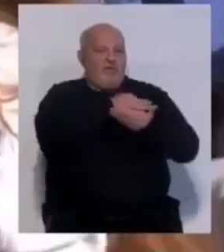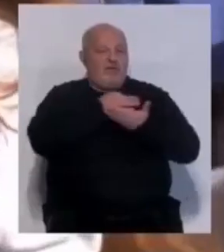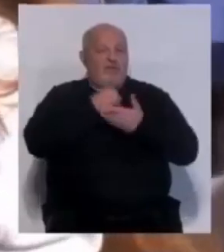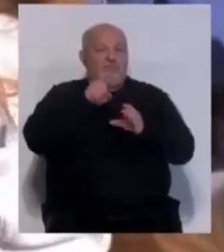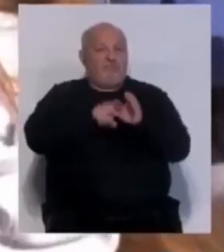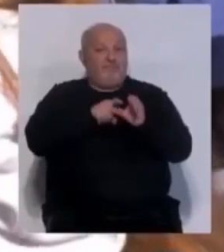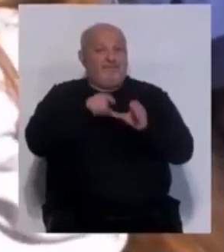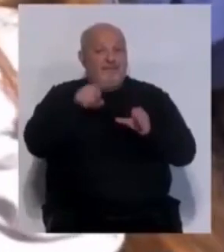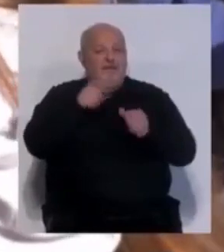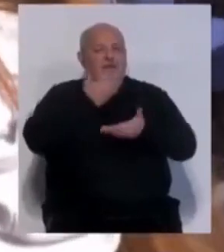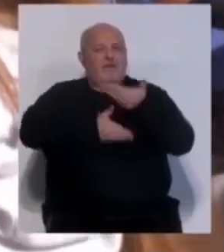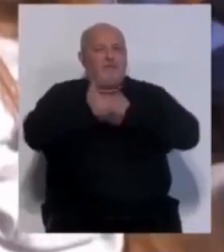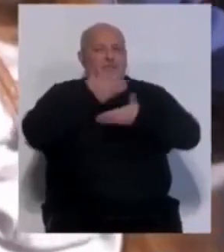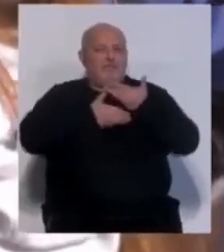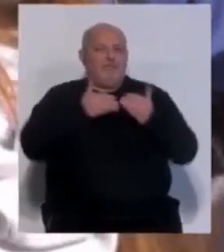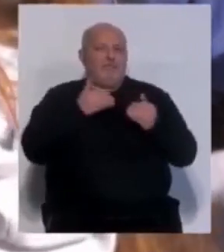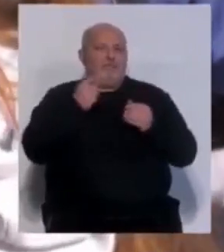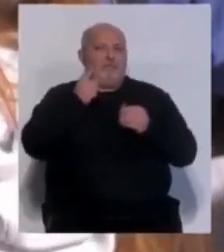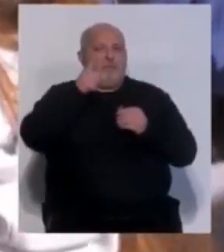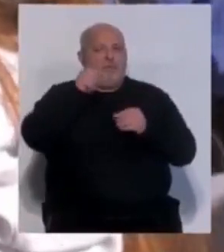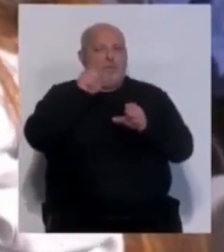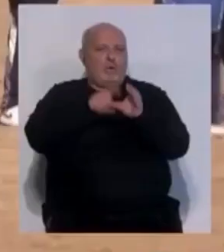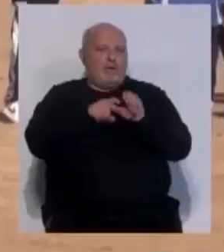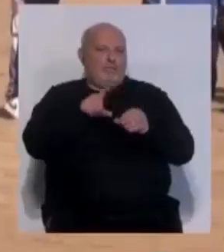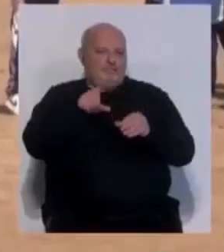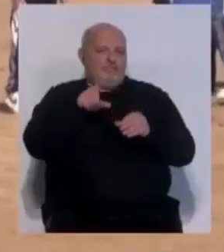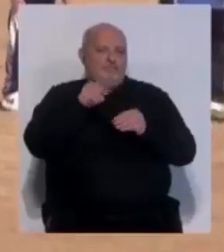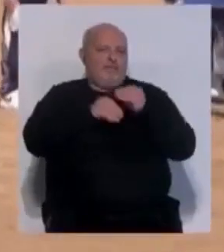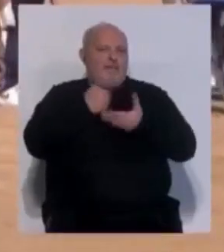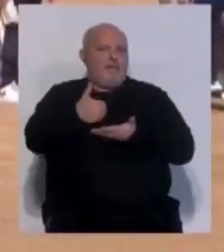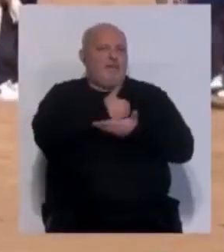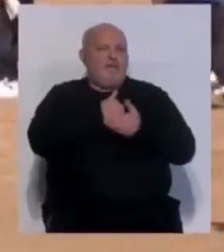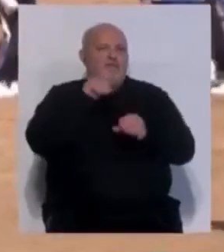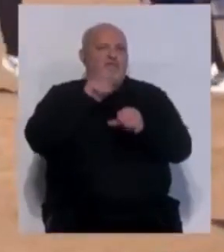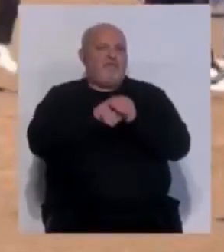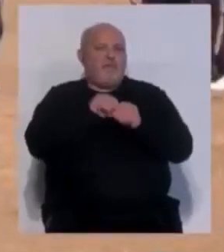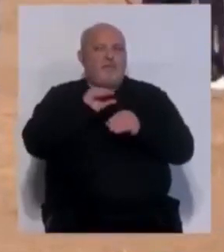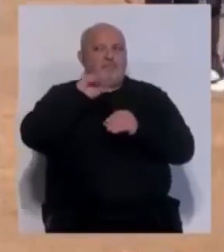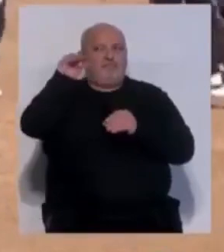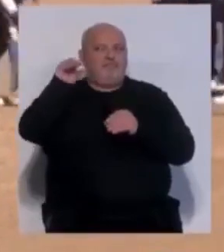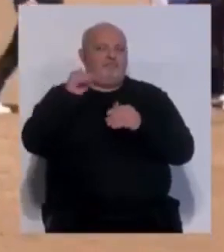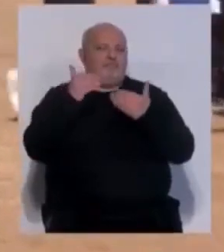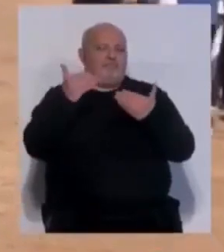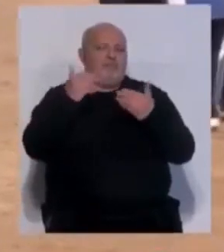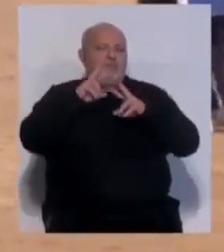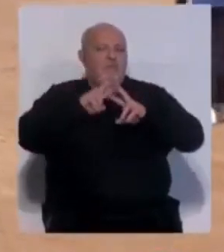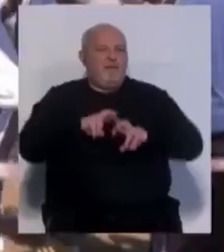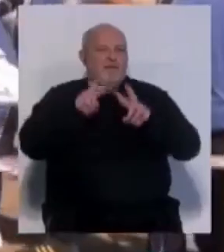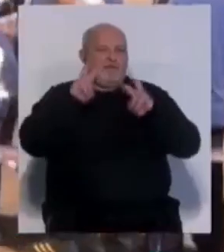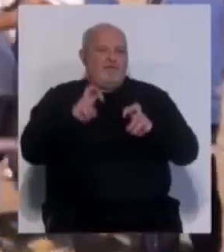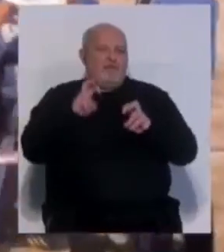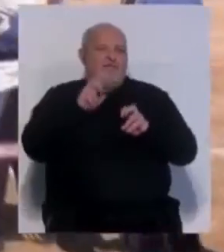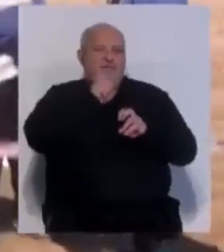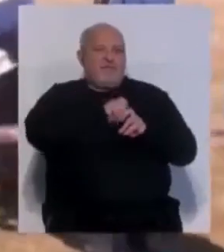los participantes colaboran con una cuota de inscripción en la que se recaudan fondos para ayudar a la investigación que